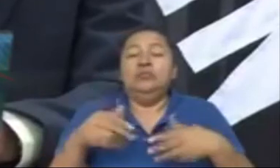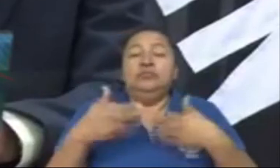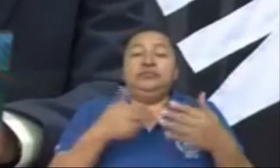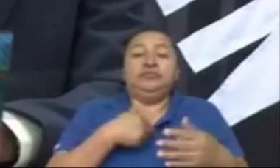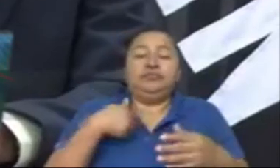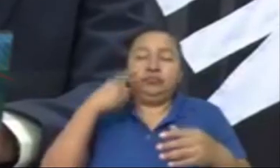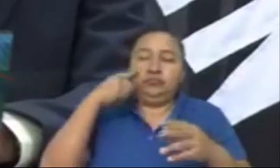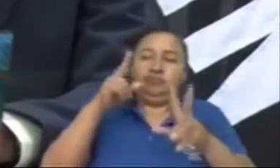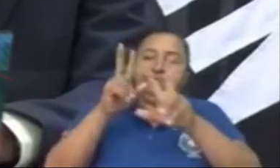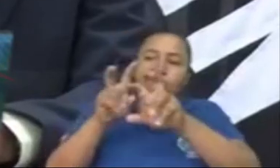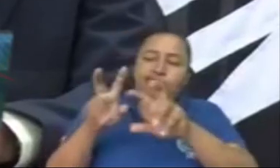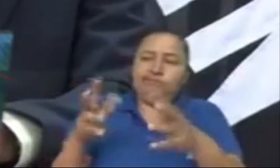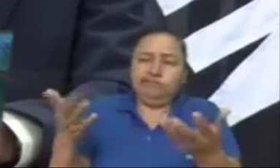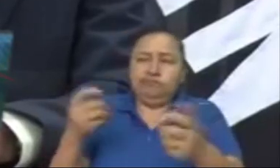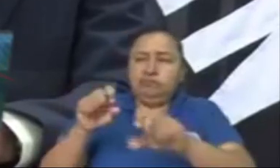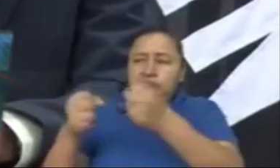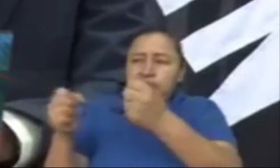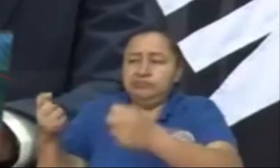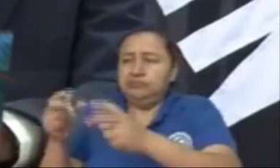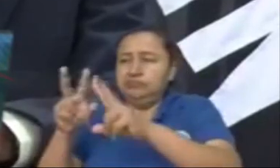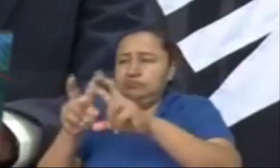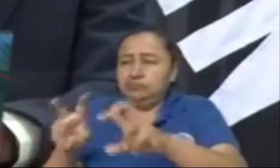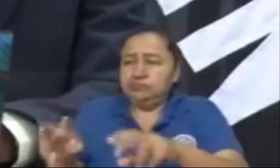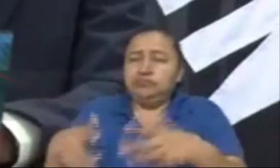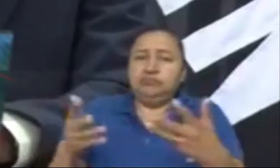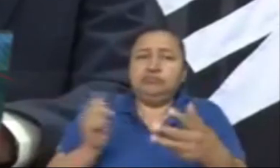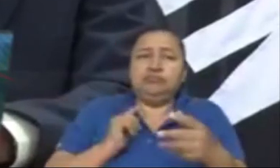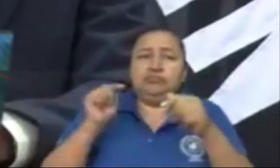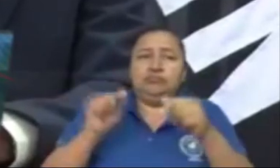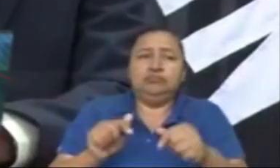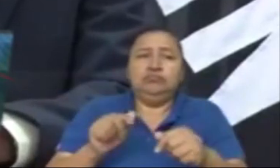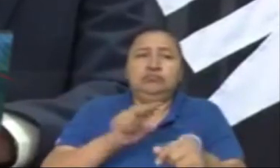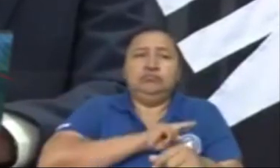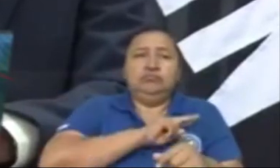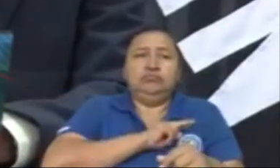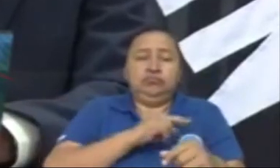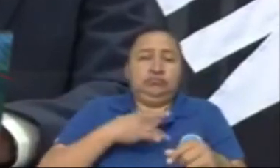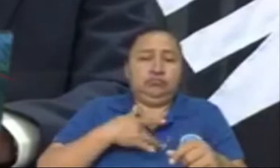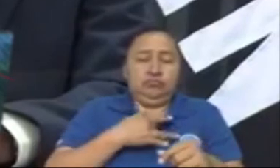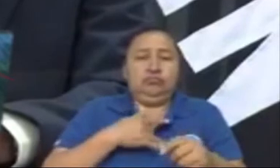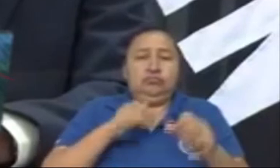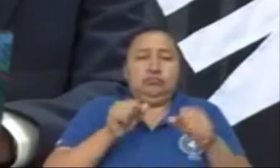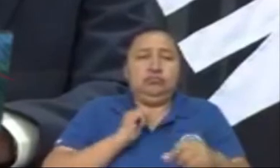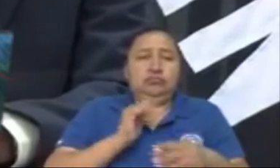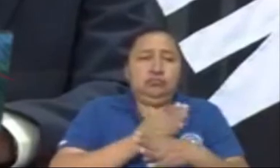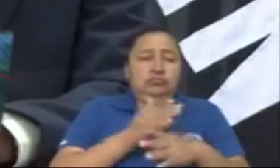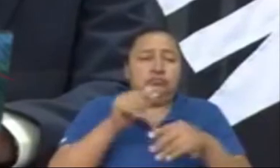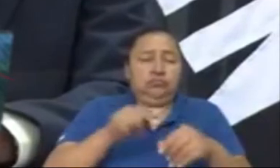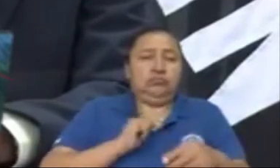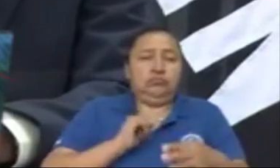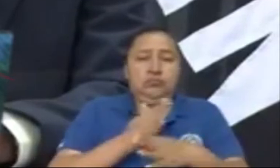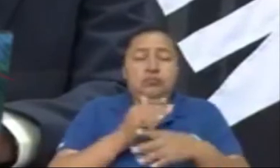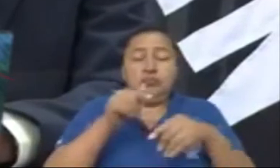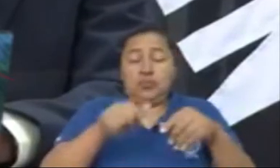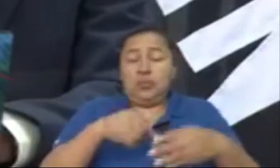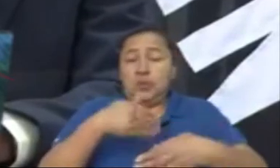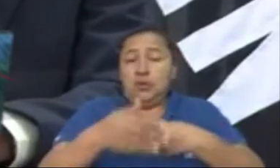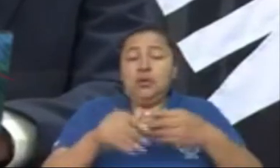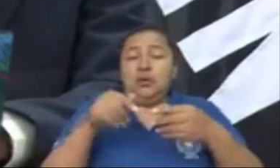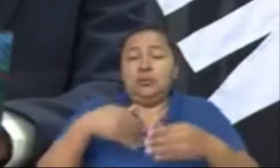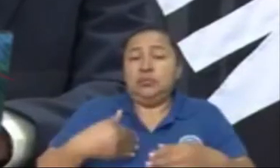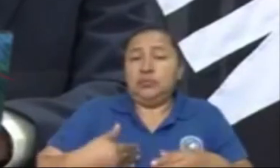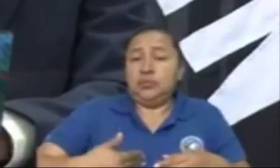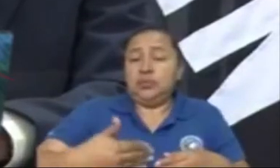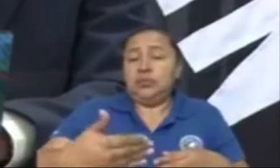evaluación de daños, determinamos que era necesario incrementar esa meta ya en el transcurso